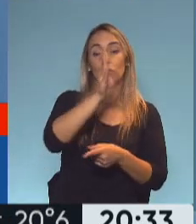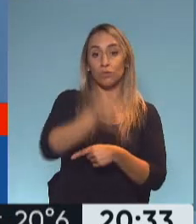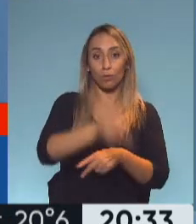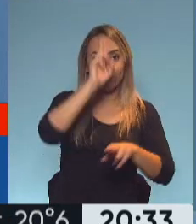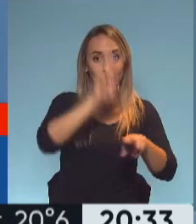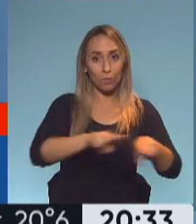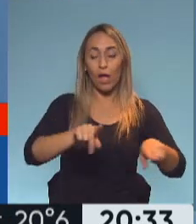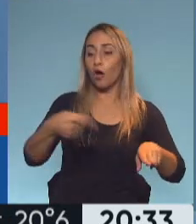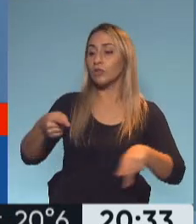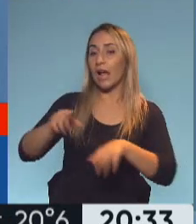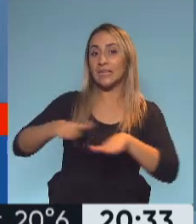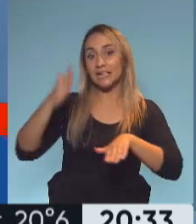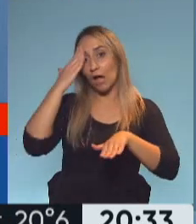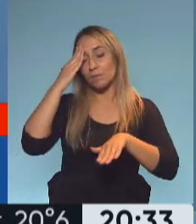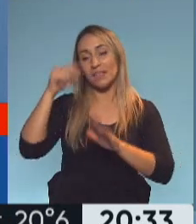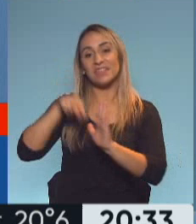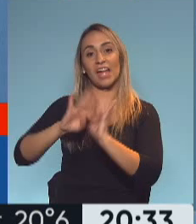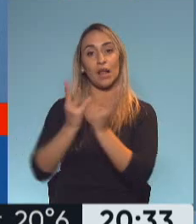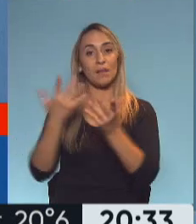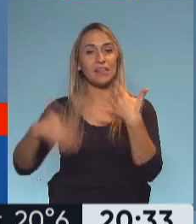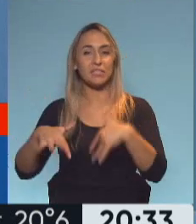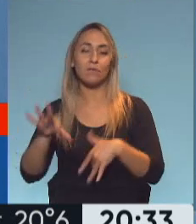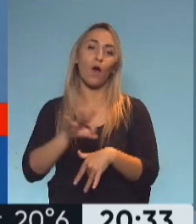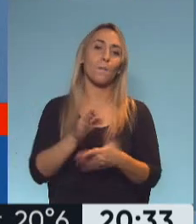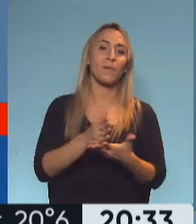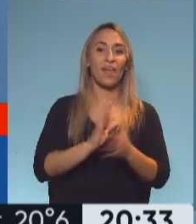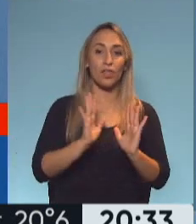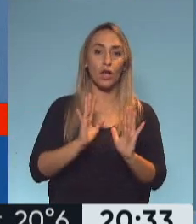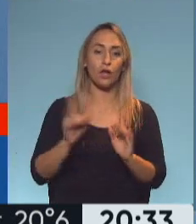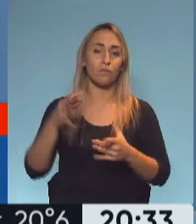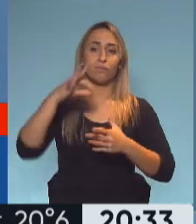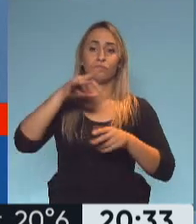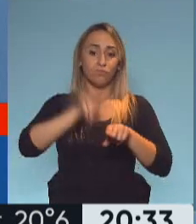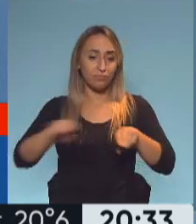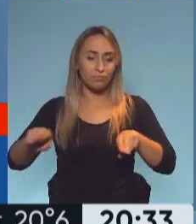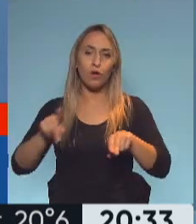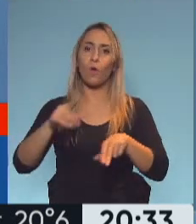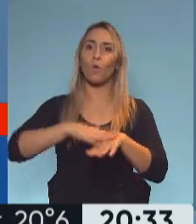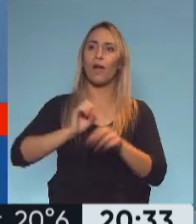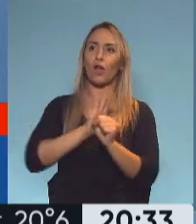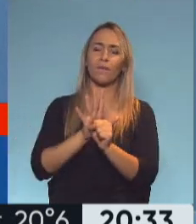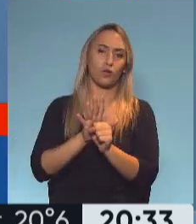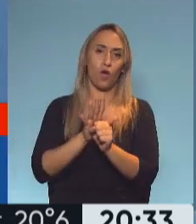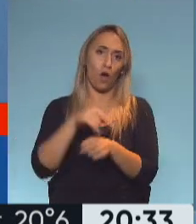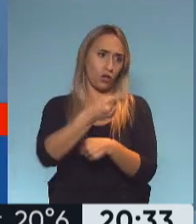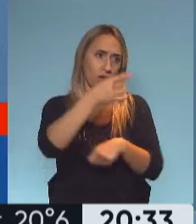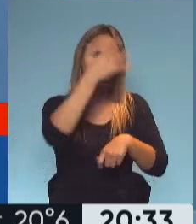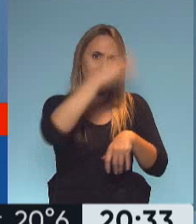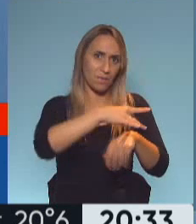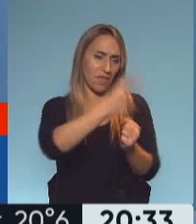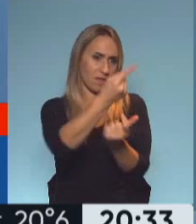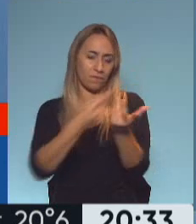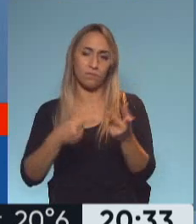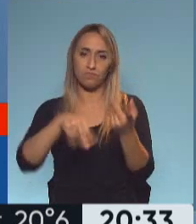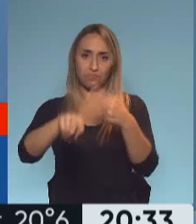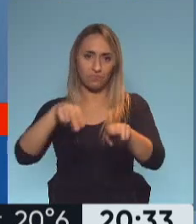de las camas que están ocupadas de terapia intensiva de terapia intermedia no son por COVID sino que son por otras dolencias por otras enfermedades así que